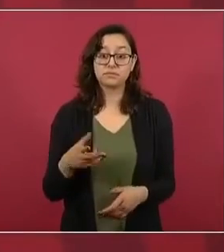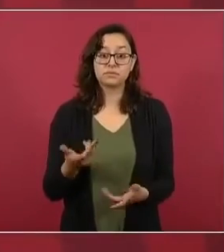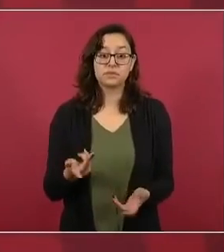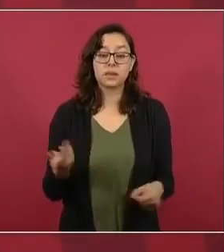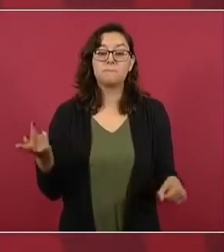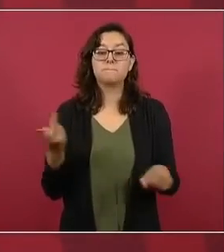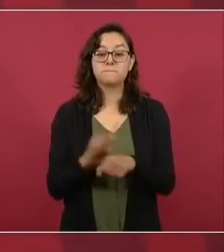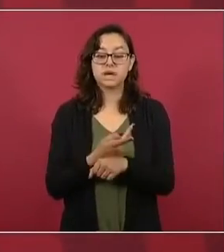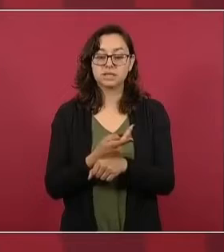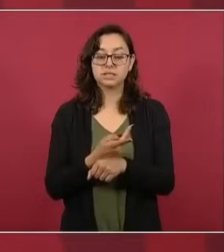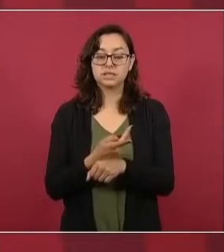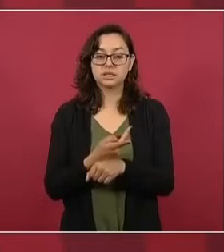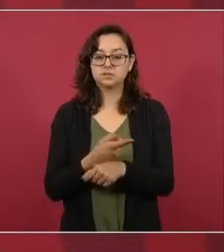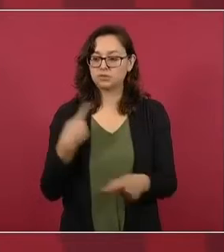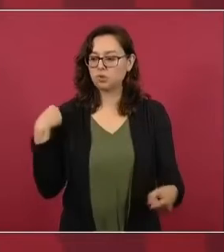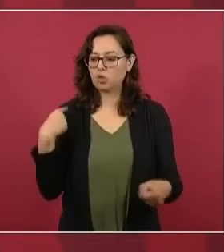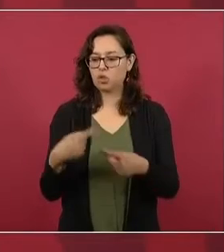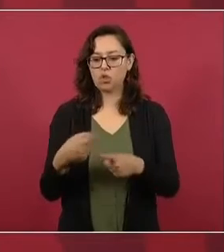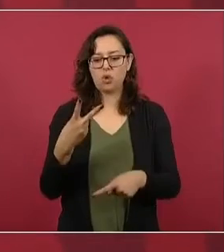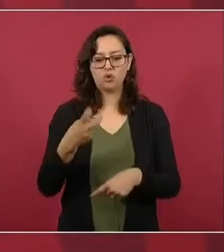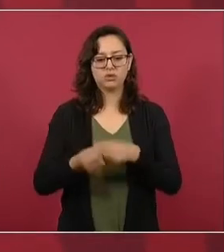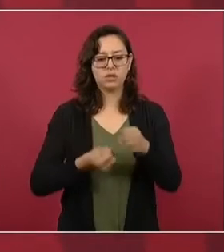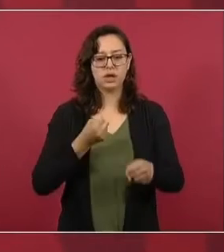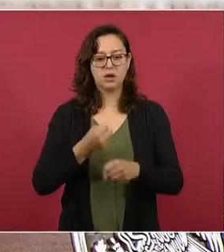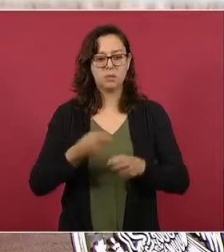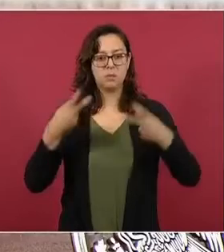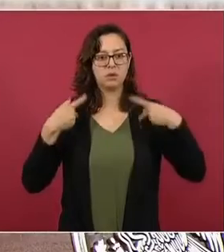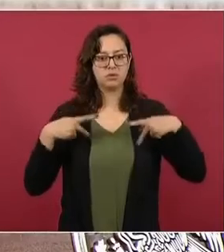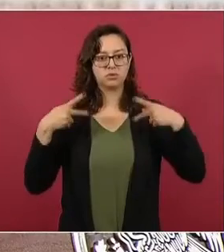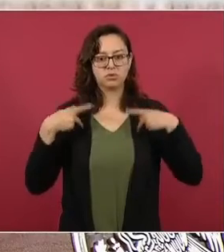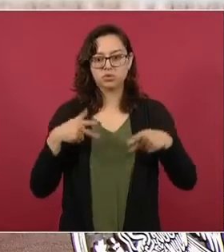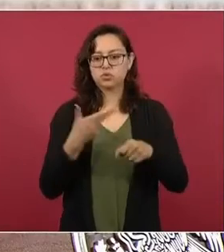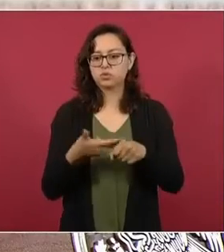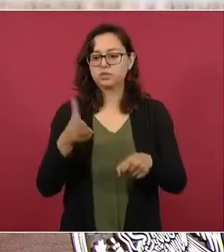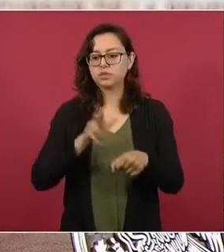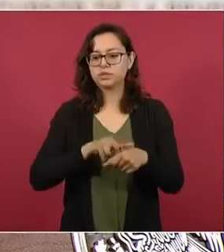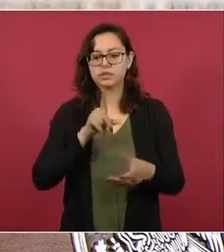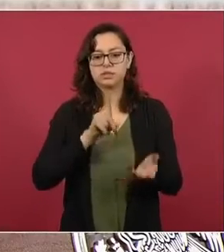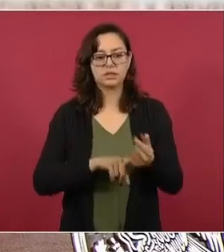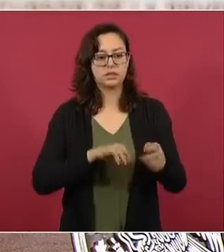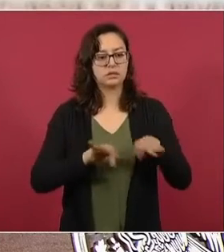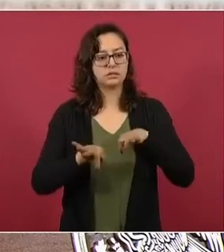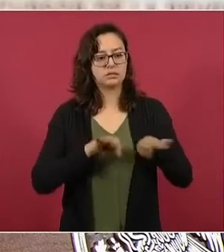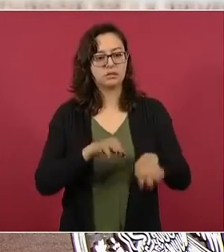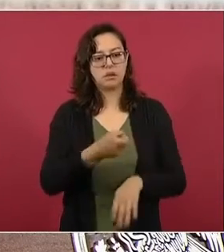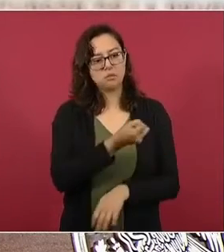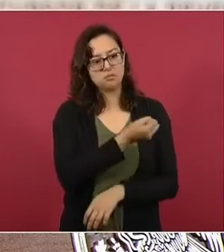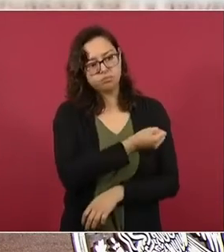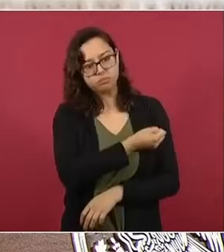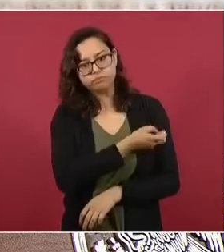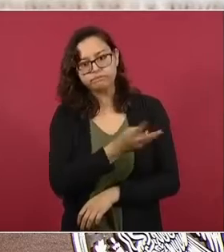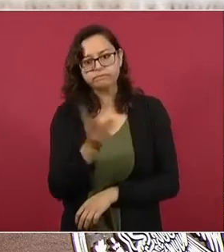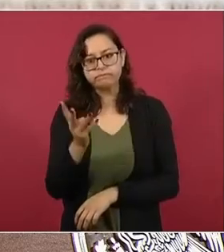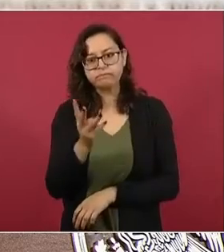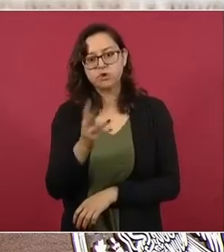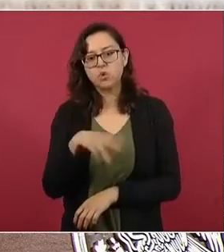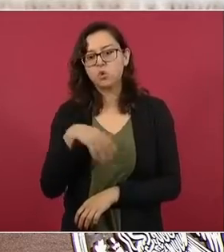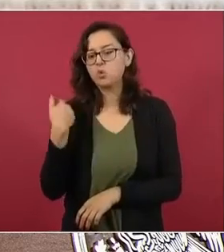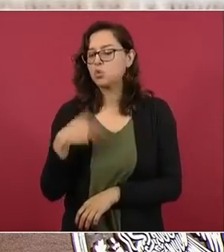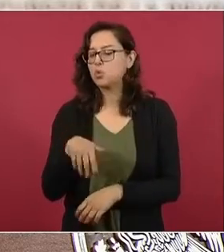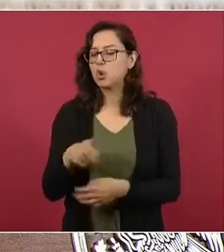personal médico, de las enfermeras, los trabajadores del sector salud,